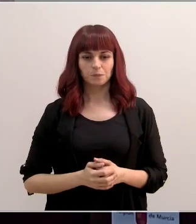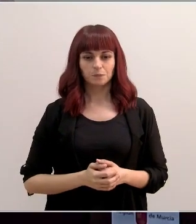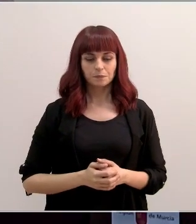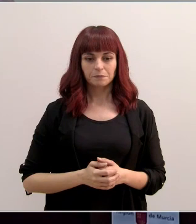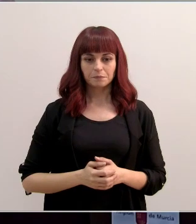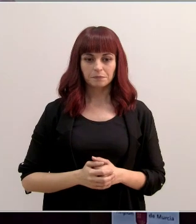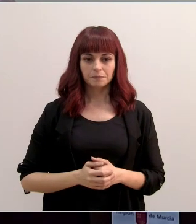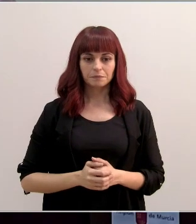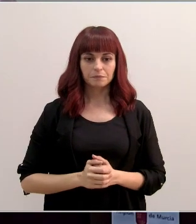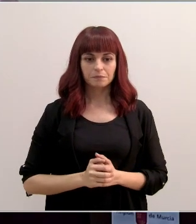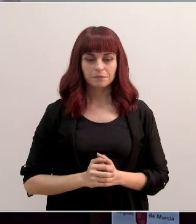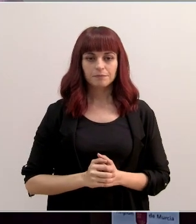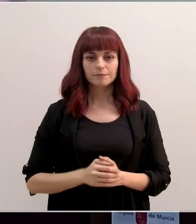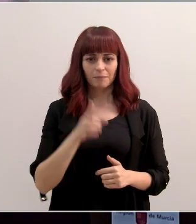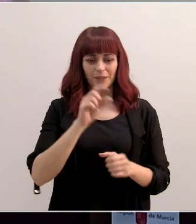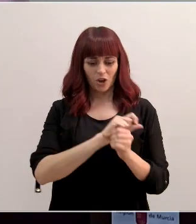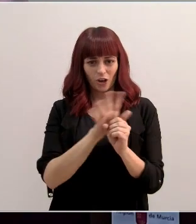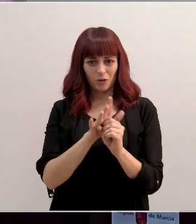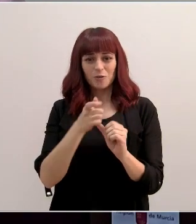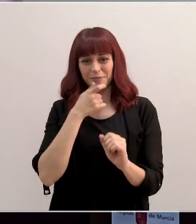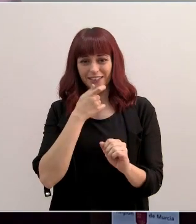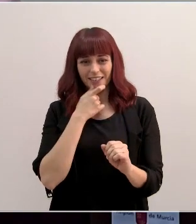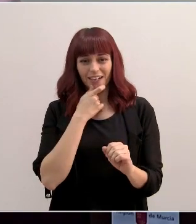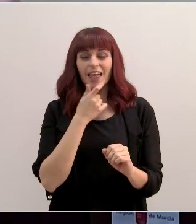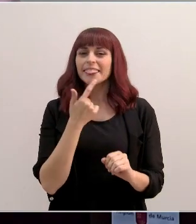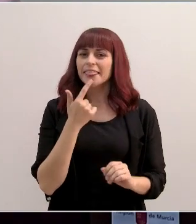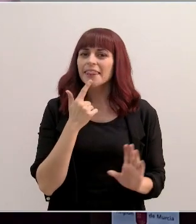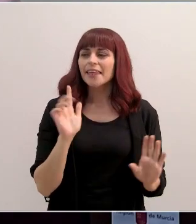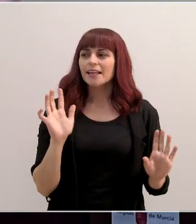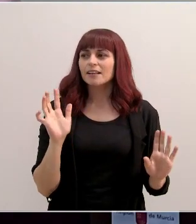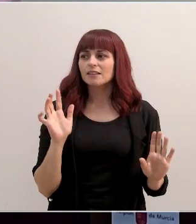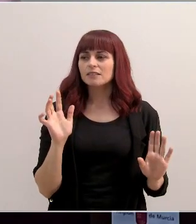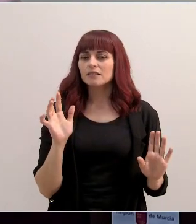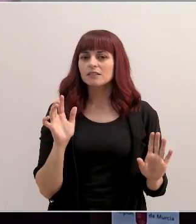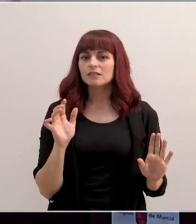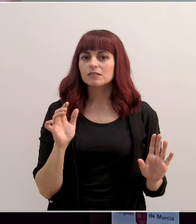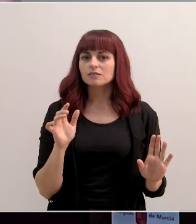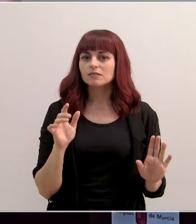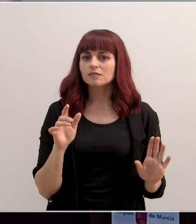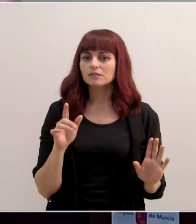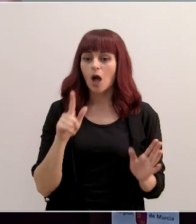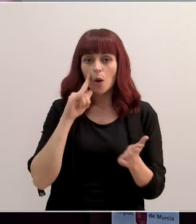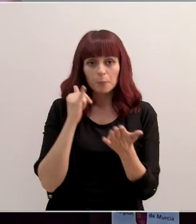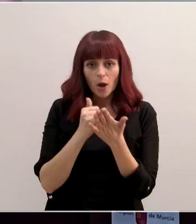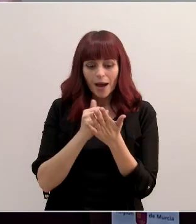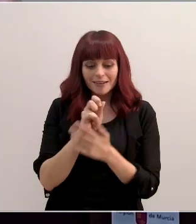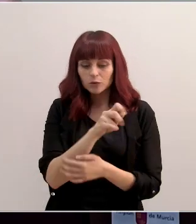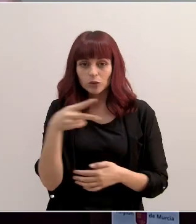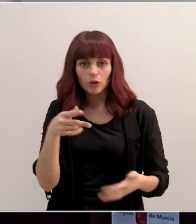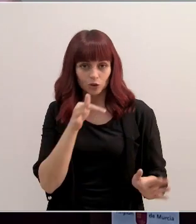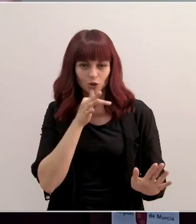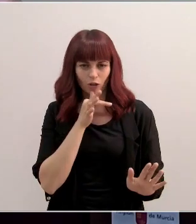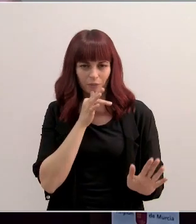En cuanto a la variante británica, dice que todavía quedan positivos o muestras sin tener los resultados.